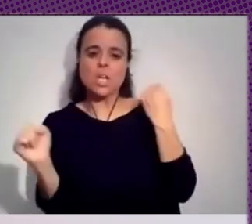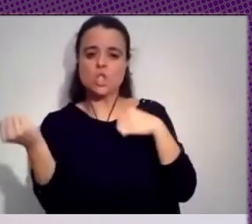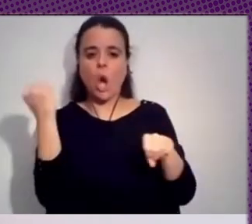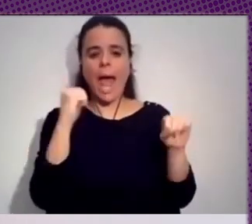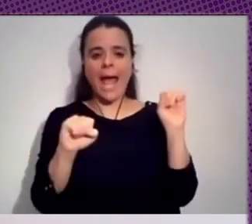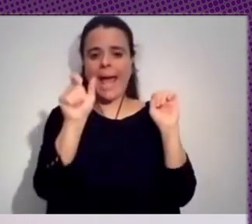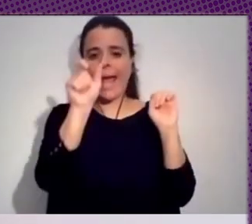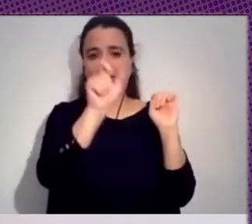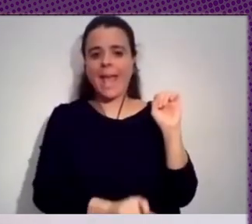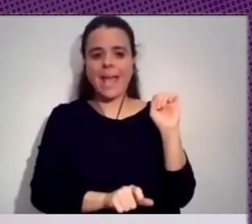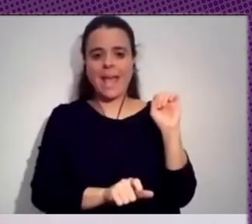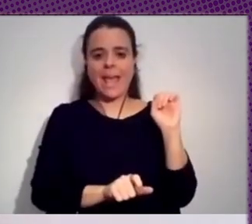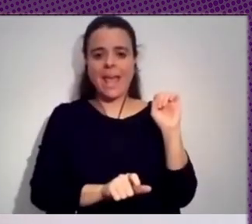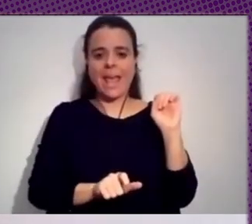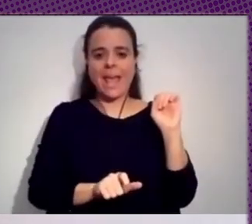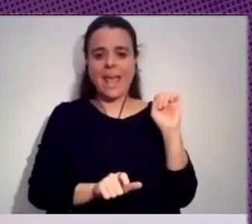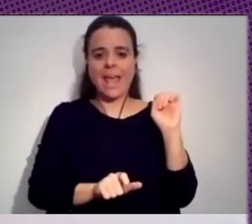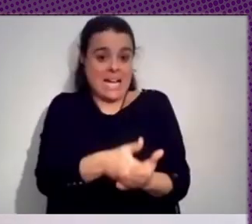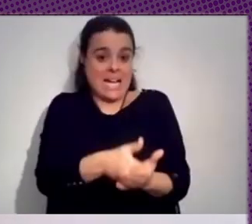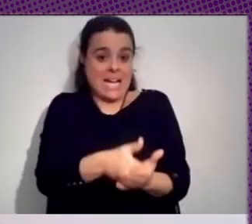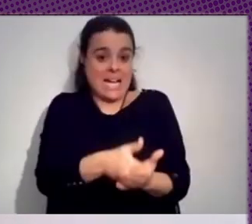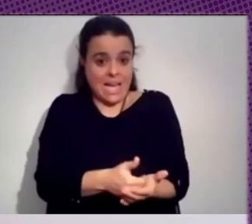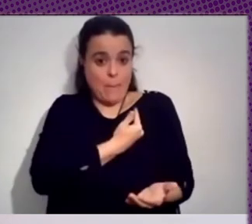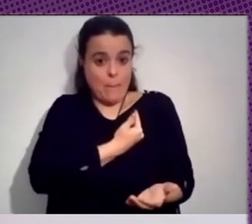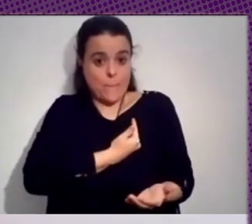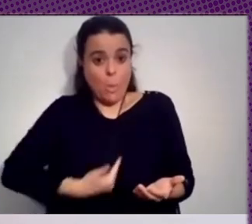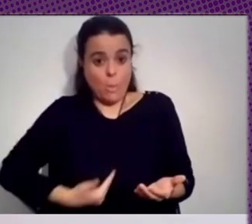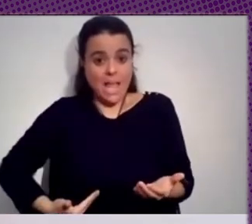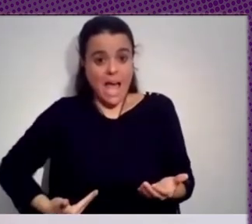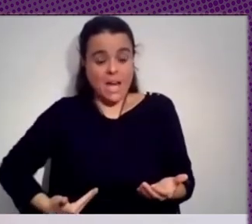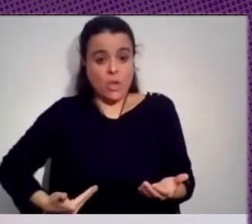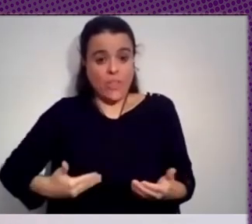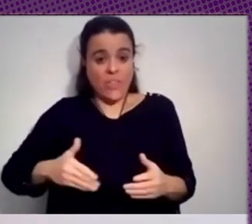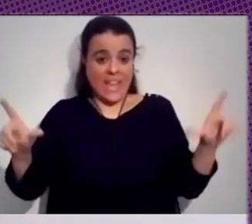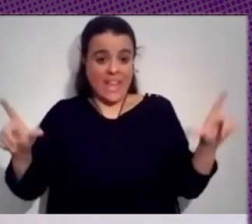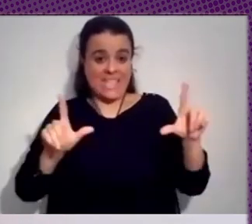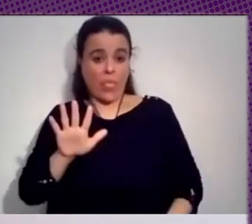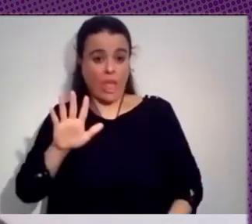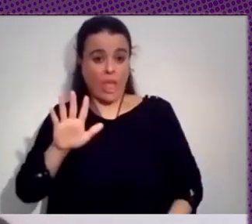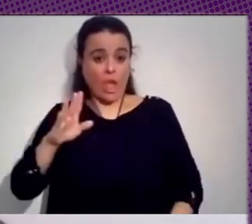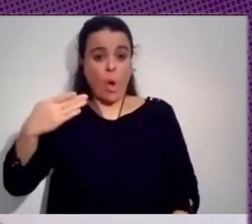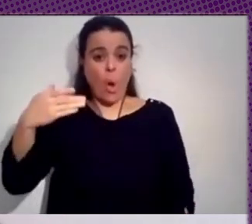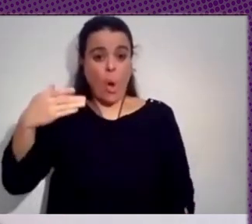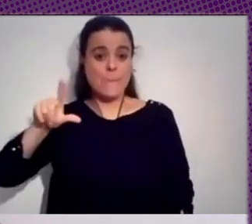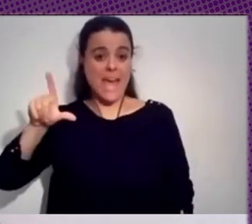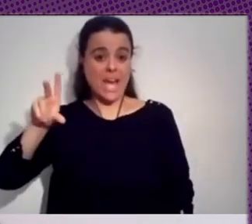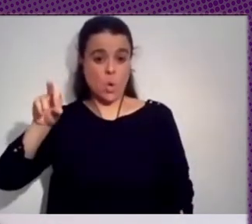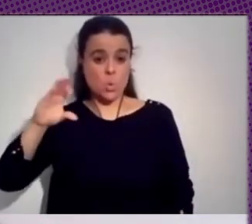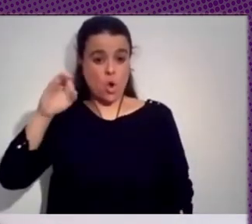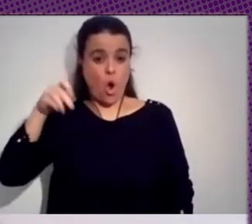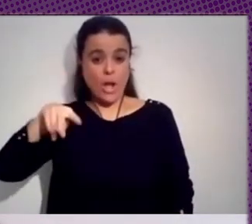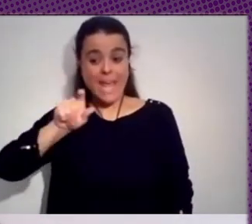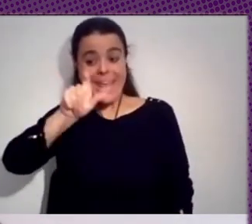bueno incluso el propio propietario de Telecinco Berlusconi un italiano condenado acusado por